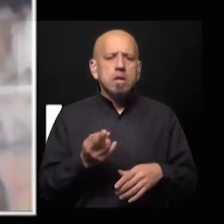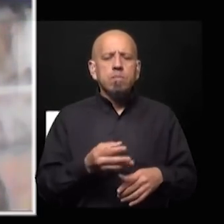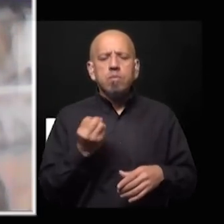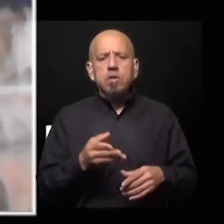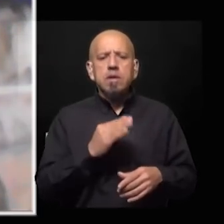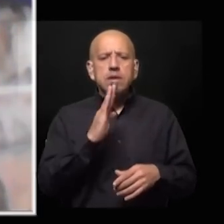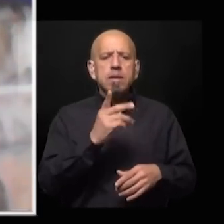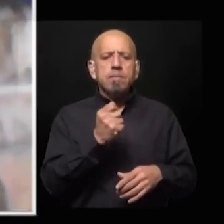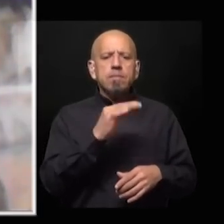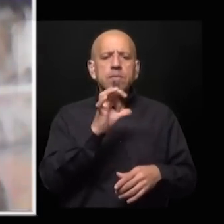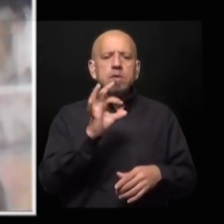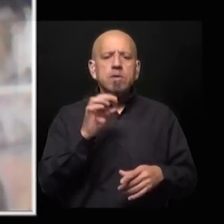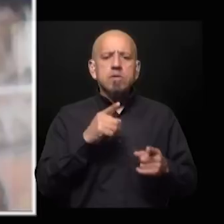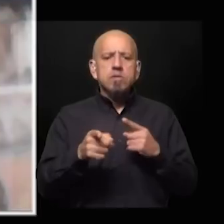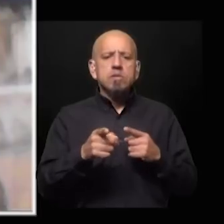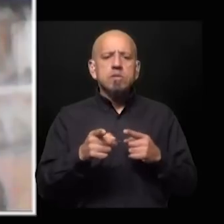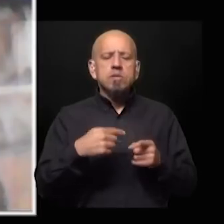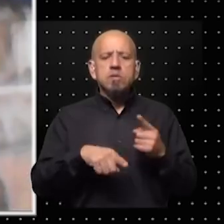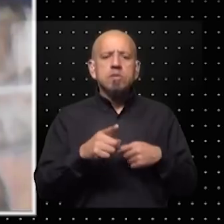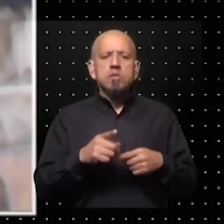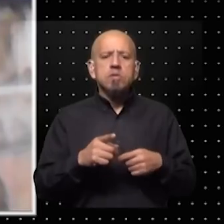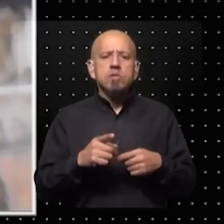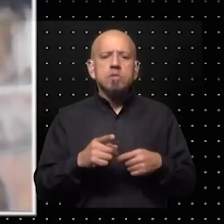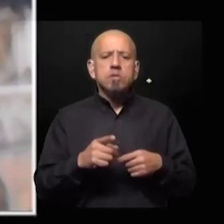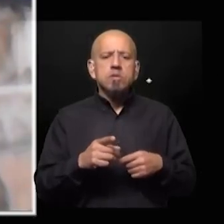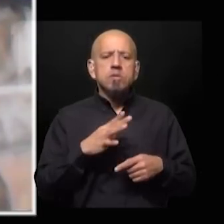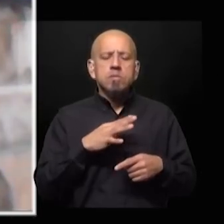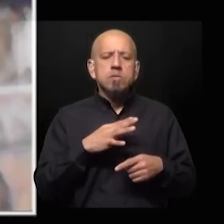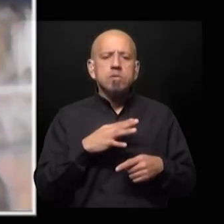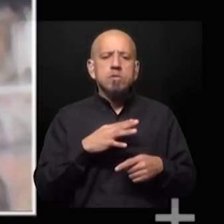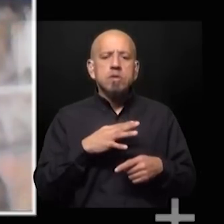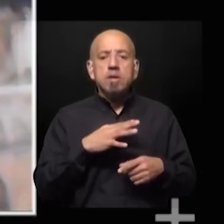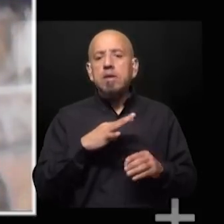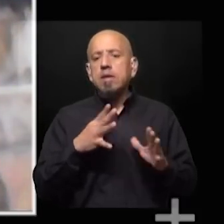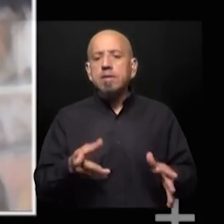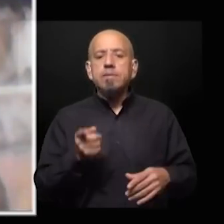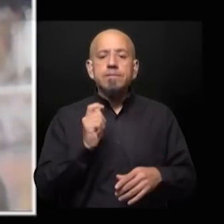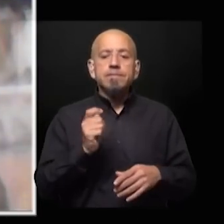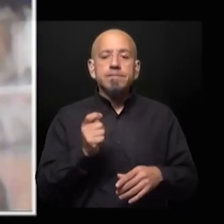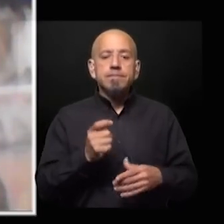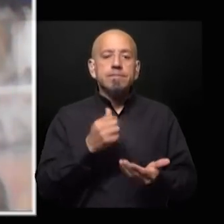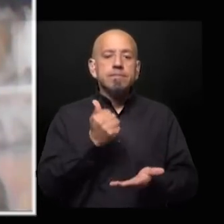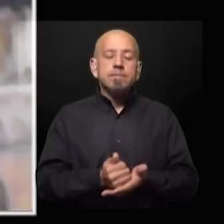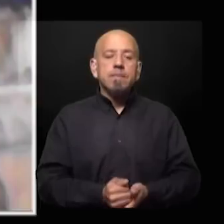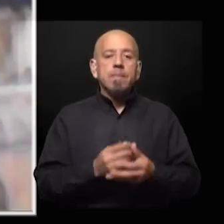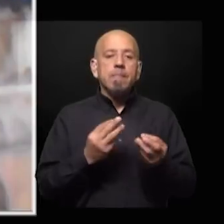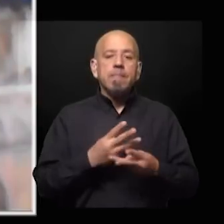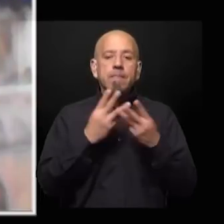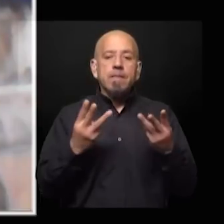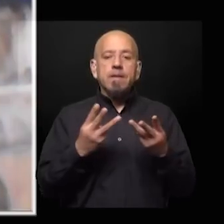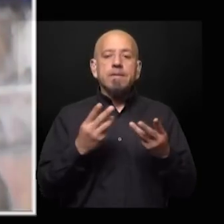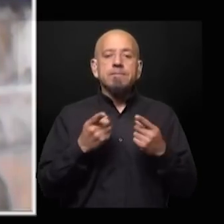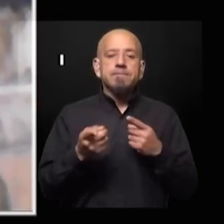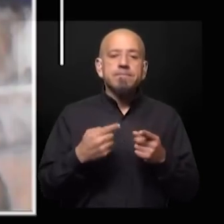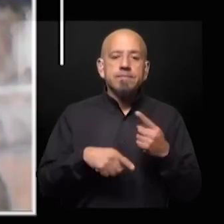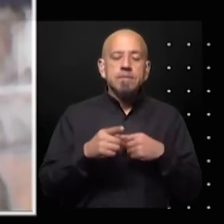las PASO son las primarias abiertas simultáneas obligatorias lo que hacen es definir quienes van a participar de la elección general que va a ser recién